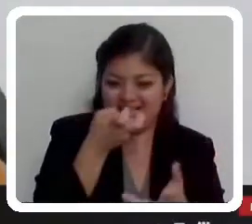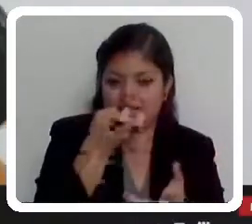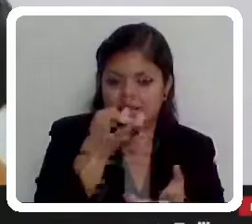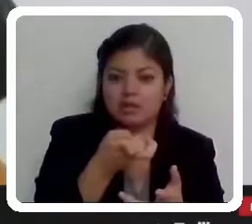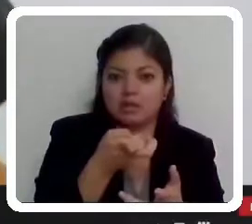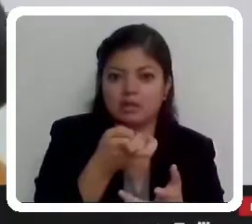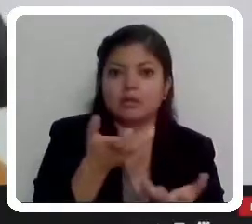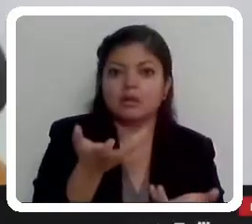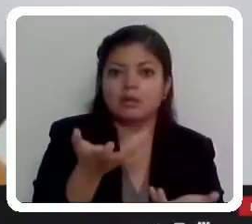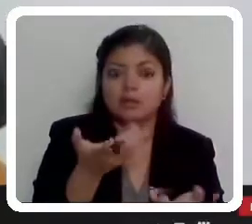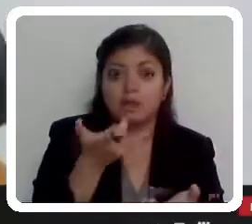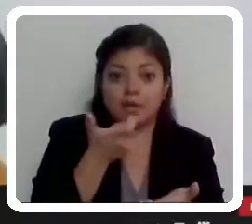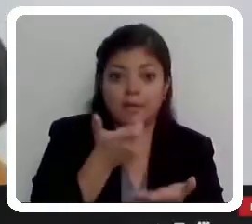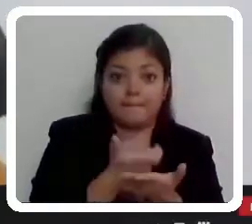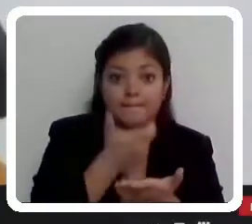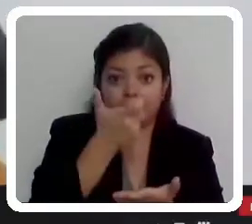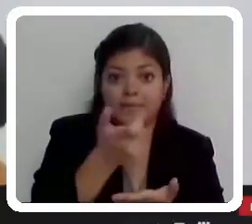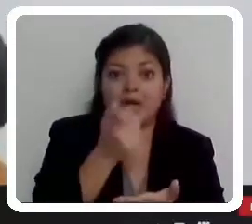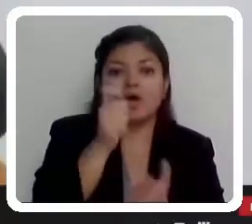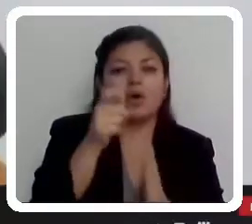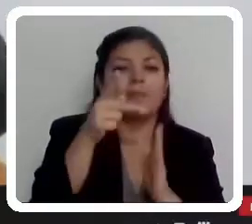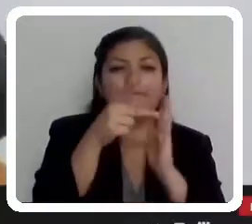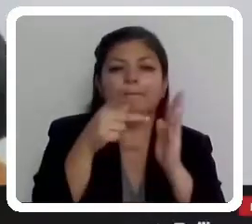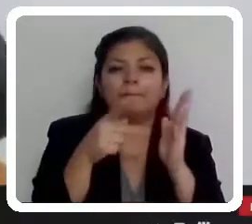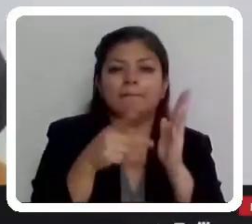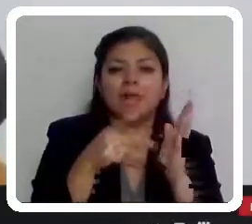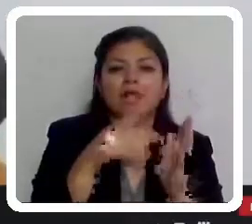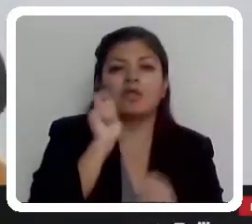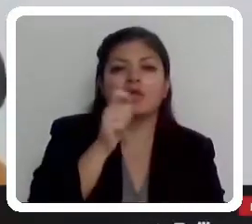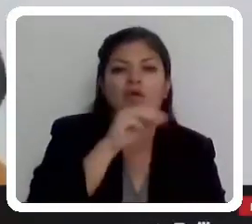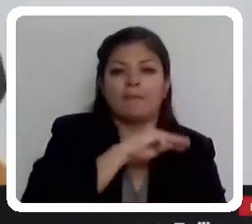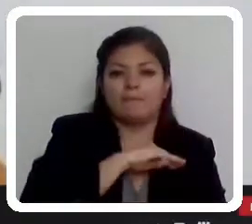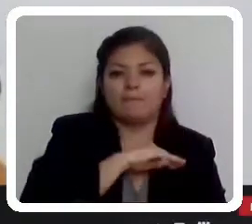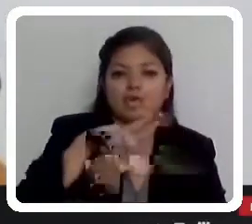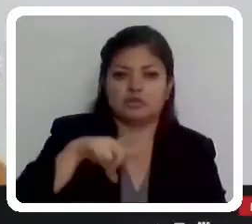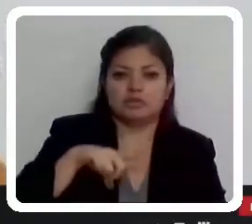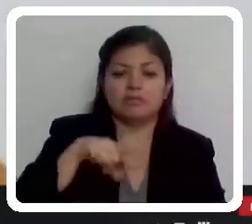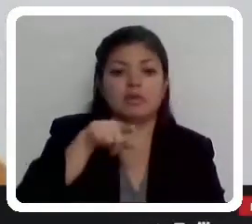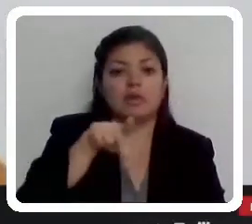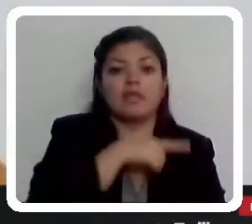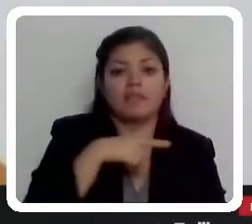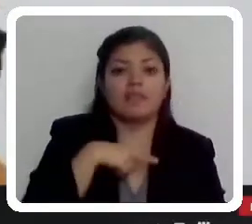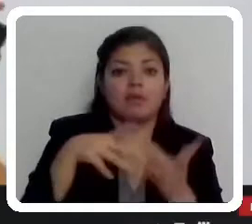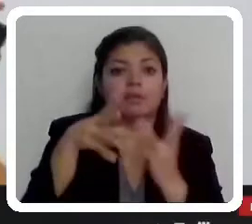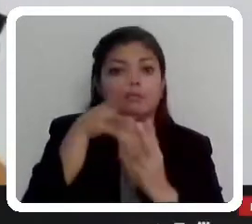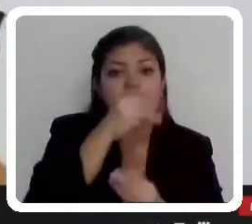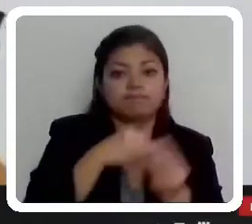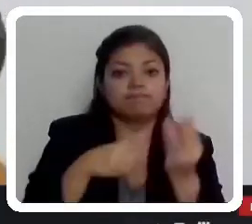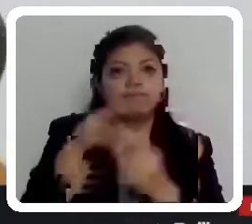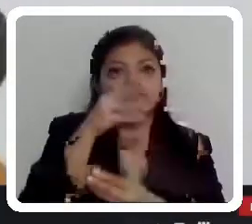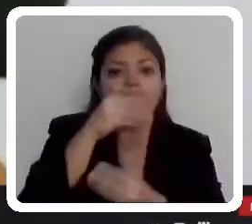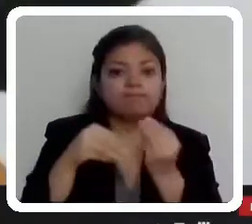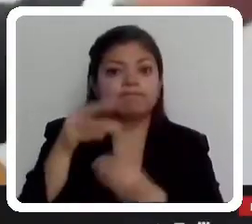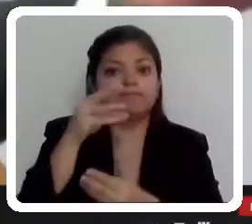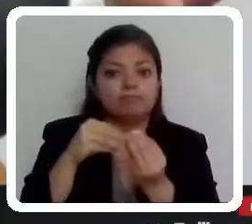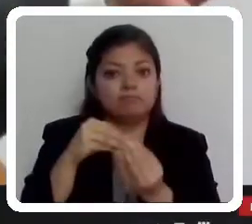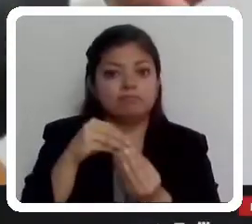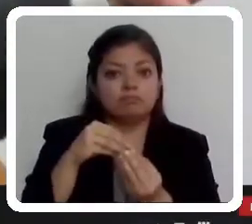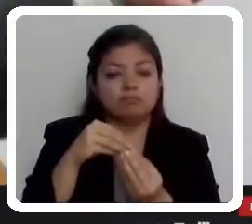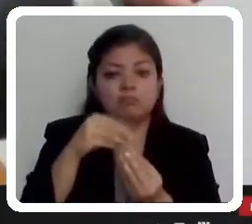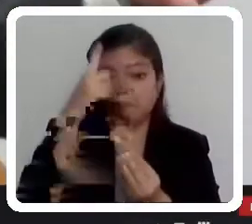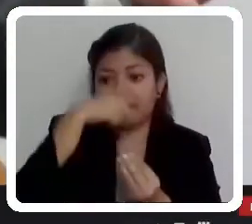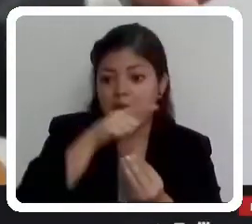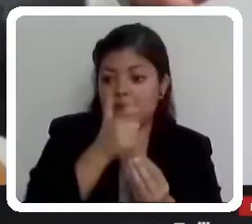del pago del predio, que es un pago municipal, se va a sostener los servicios al resto de la población.